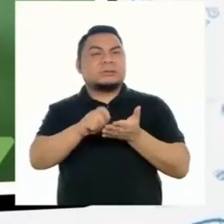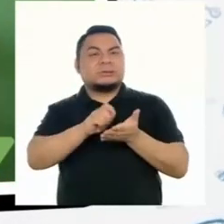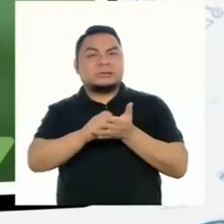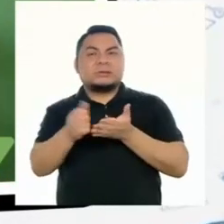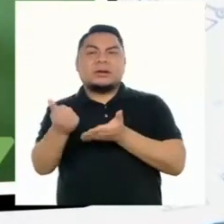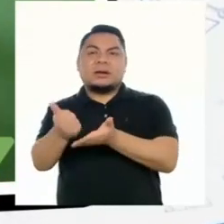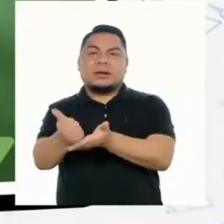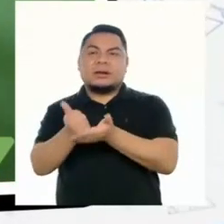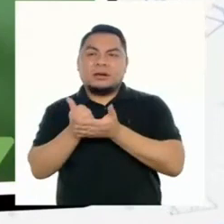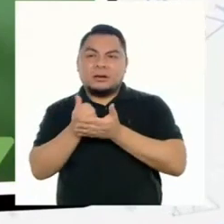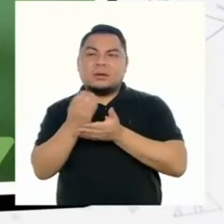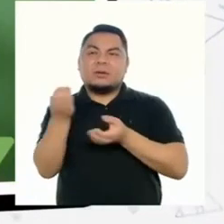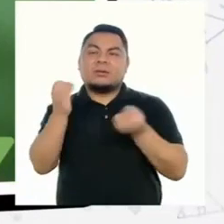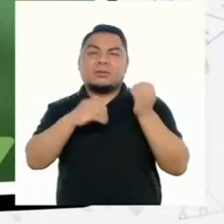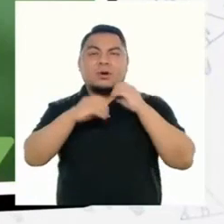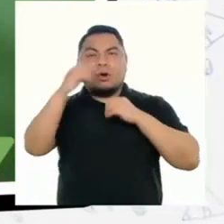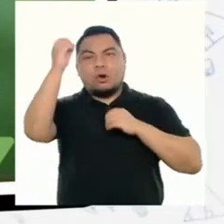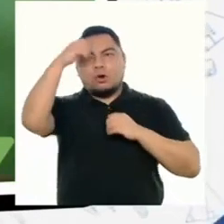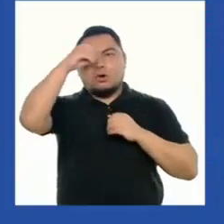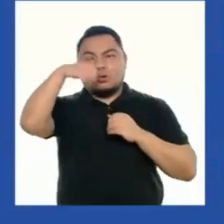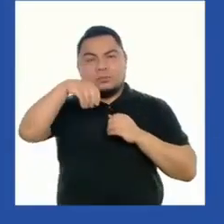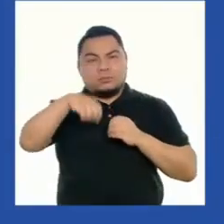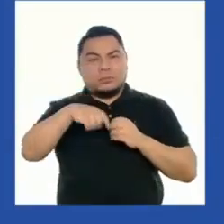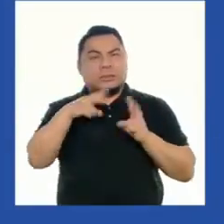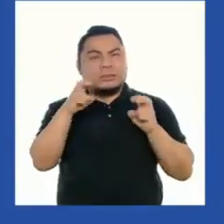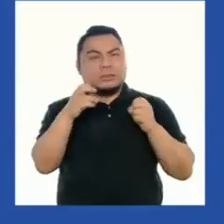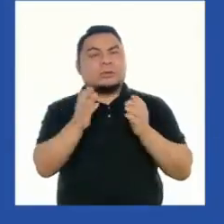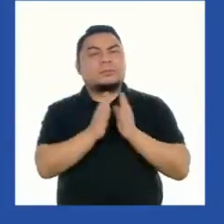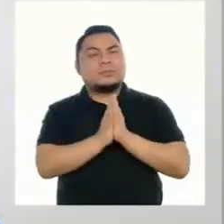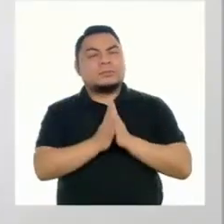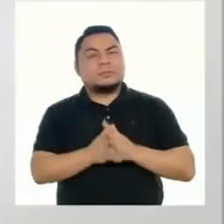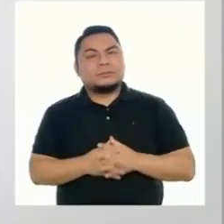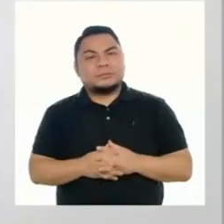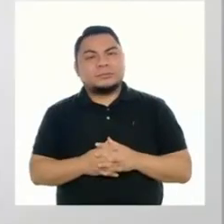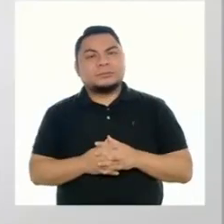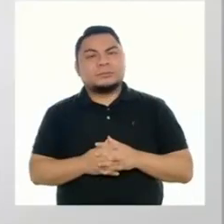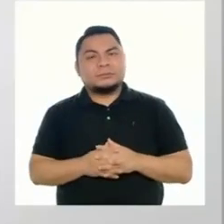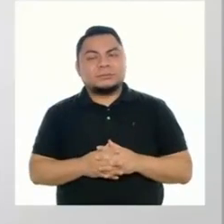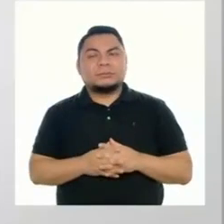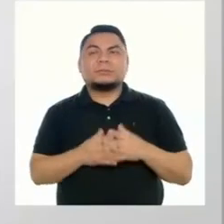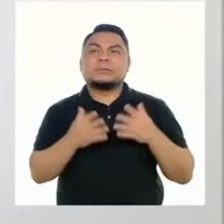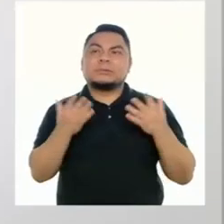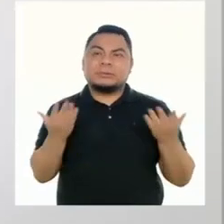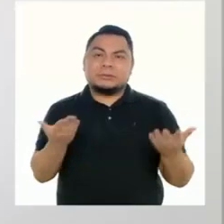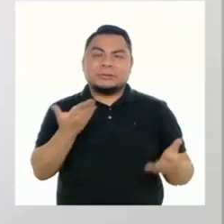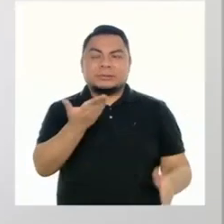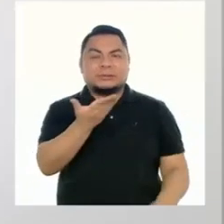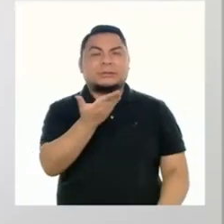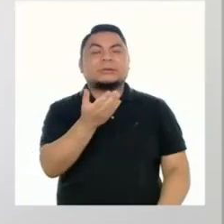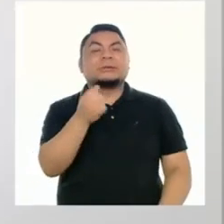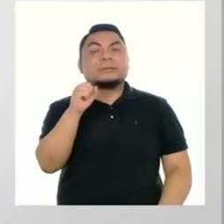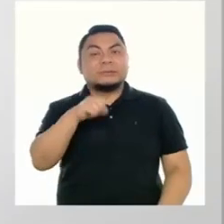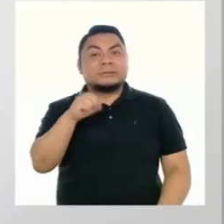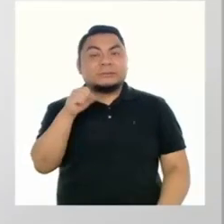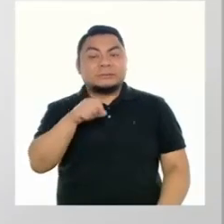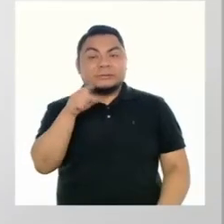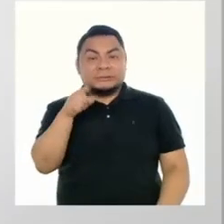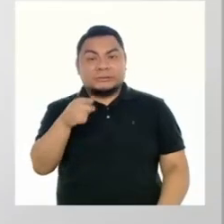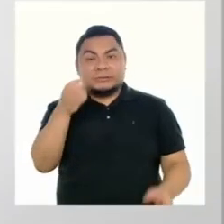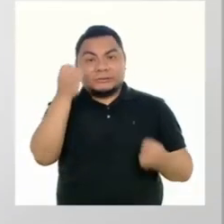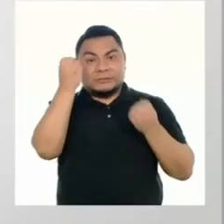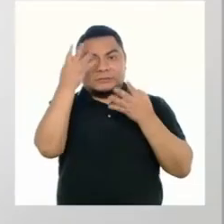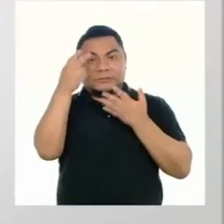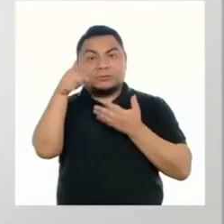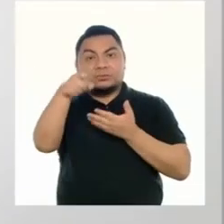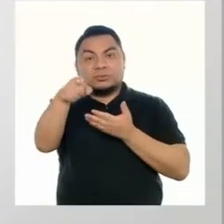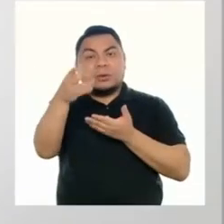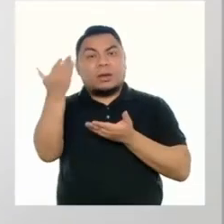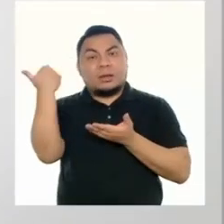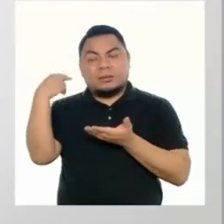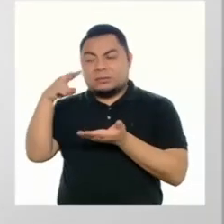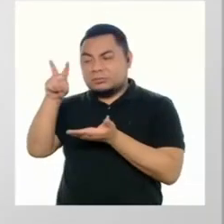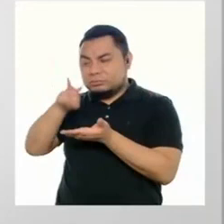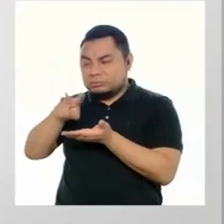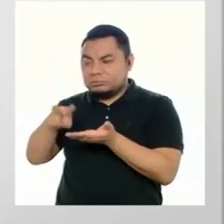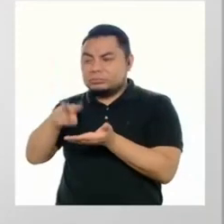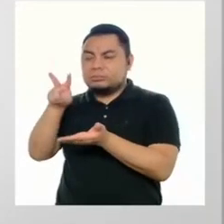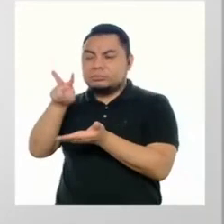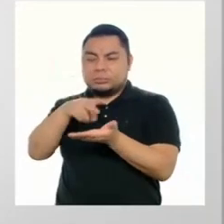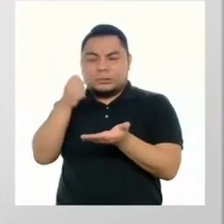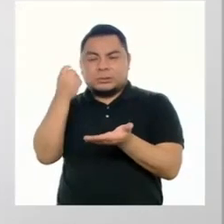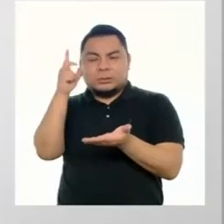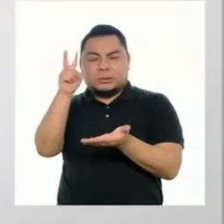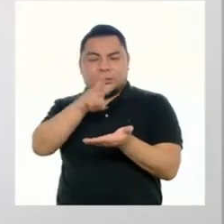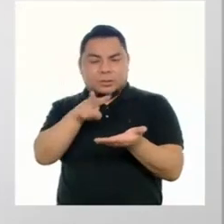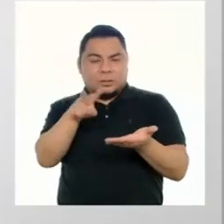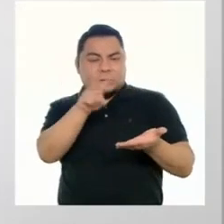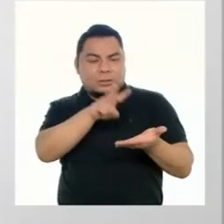¿Nos ayuda a construir nuestra opinión sobre el tema? Bueno, Teresa, como verás al informarnos, leer y comprender un